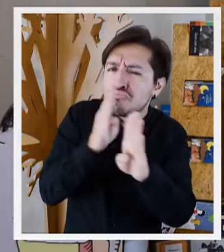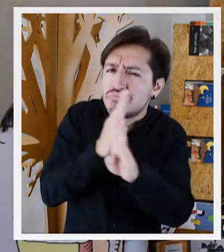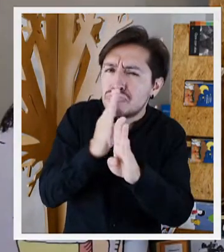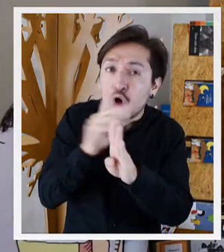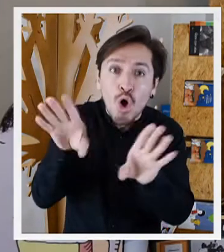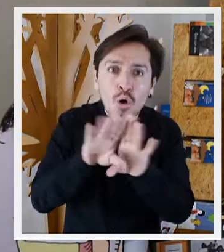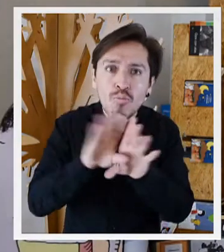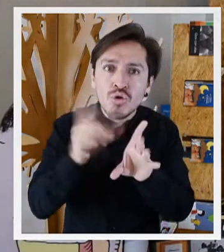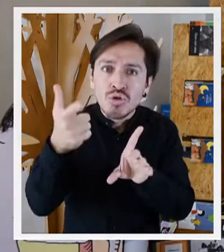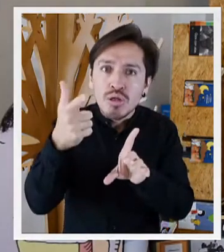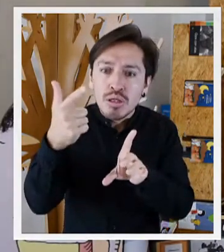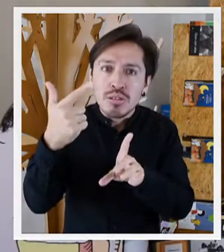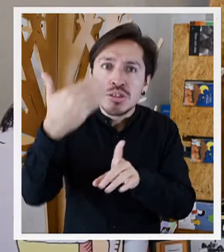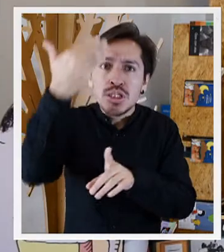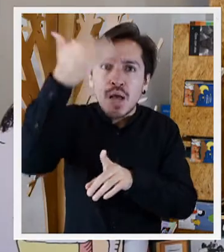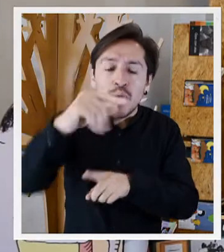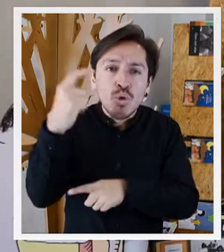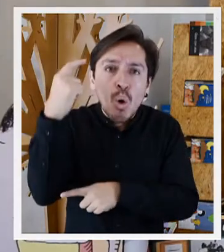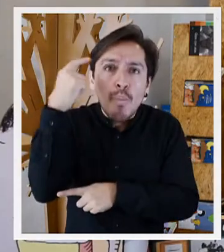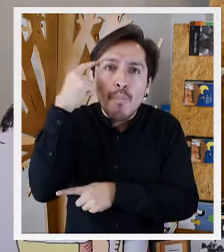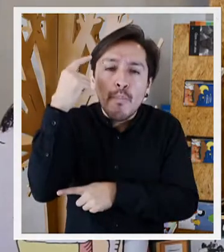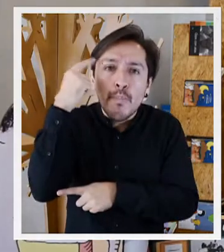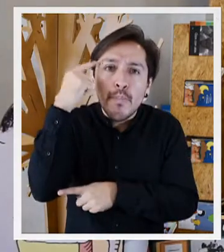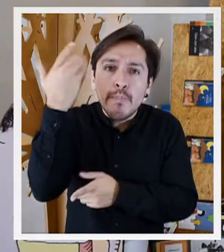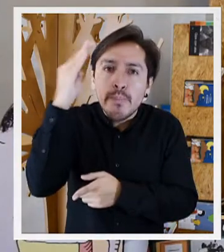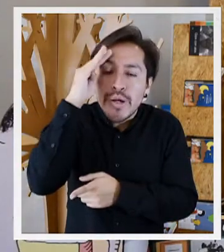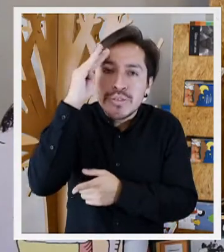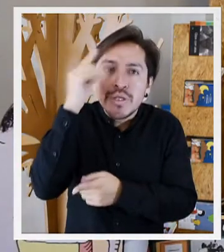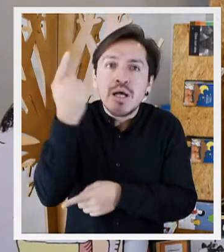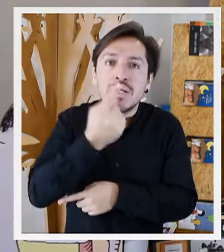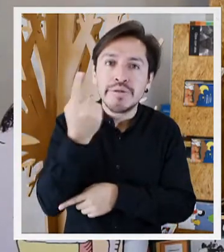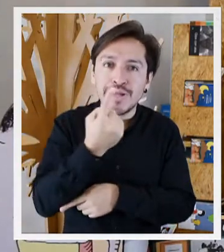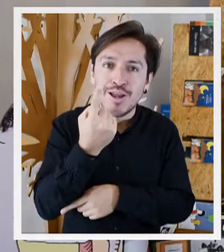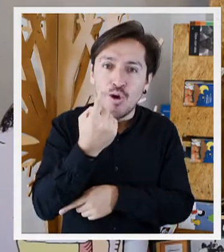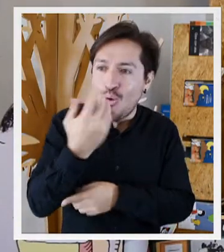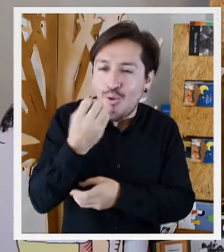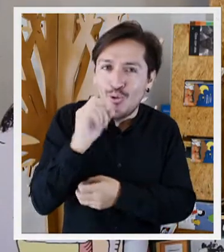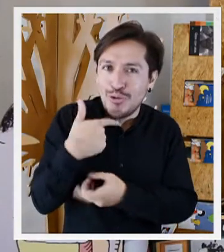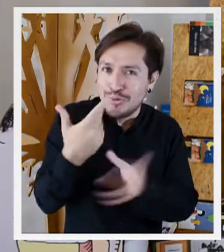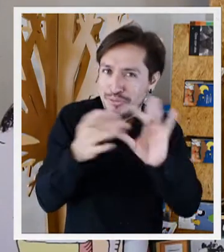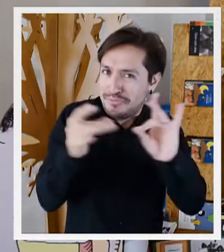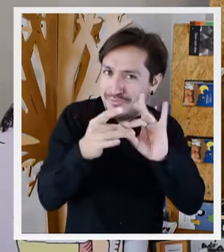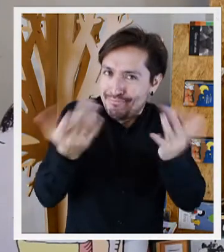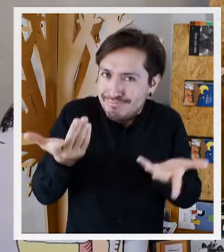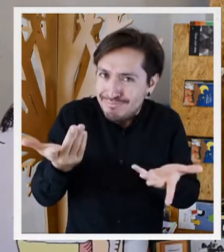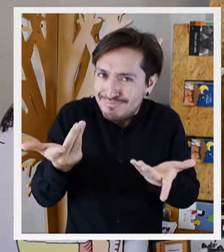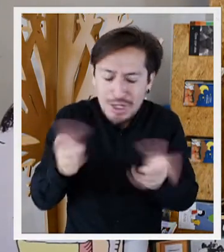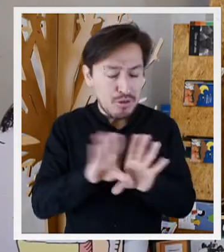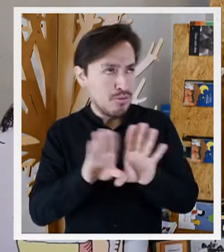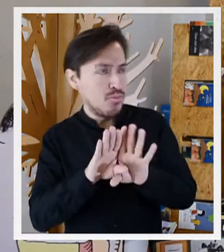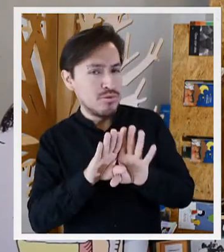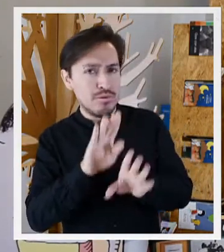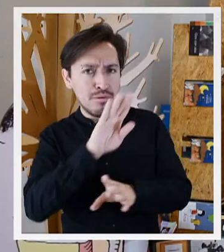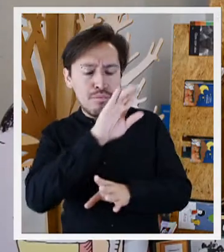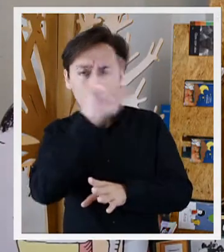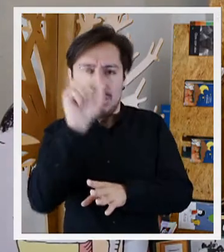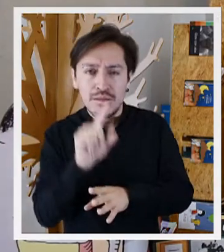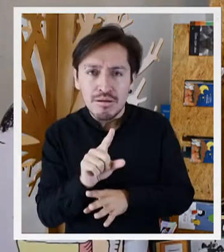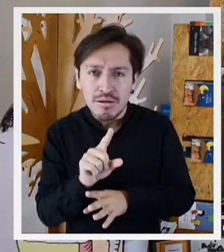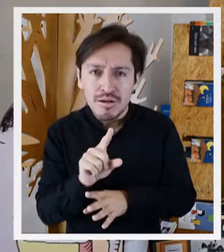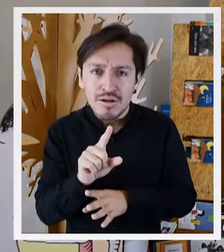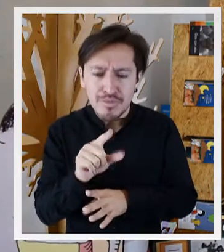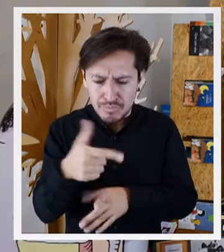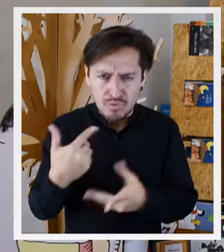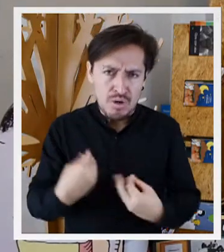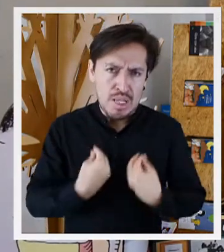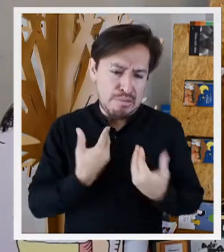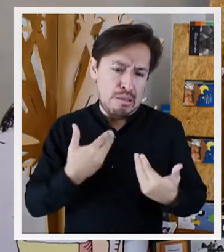ocultándose, dijo la persona, como si hubiera leído mis pensamientos o escuchado lo que yo estoy contando. Eso no puede ser. ¿Cómo?